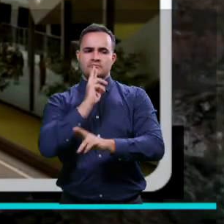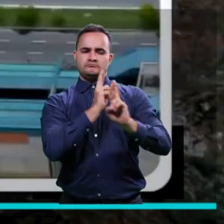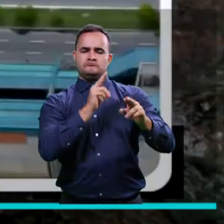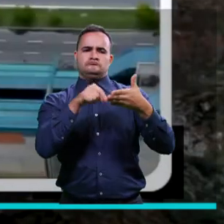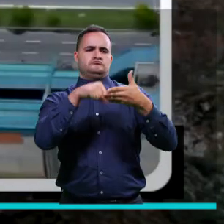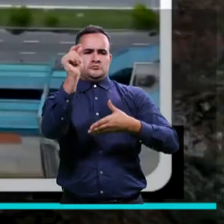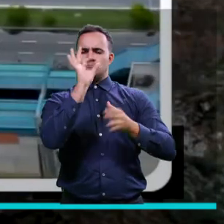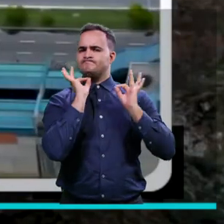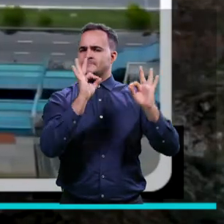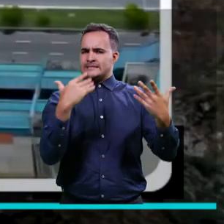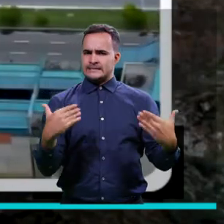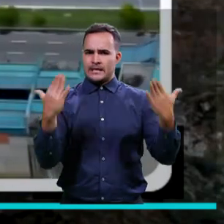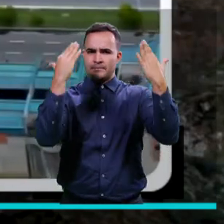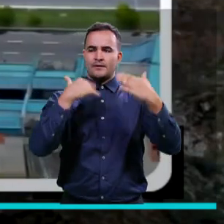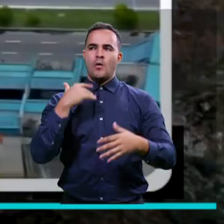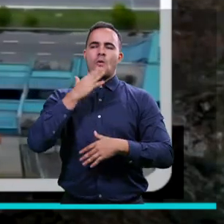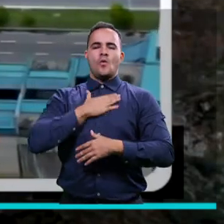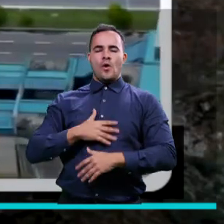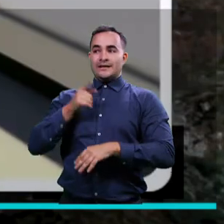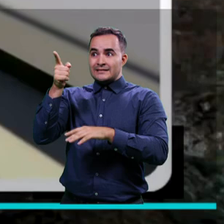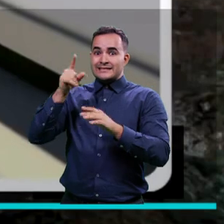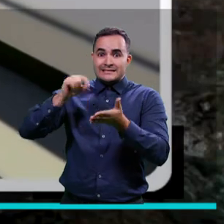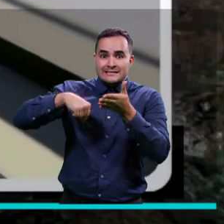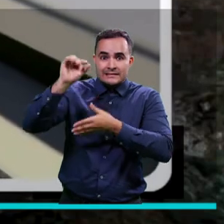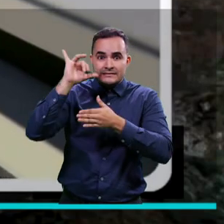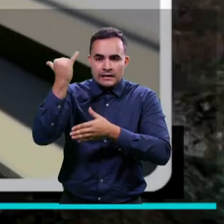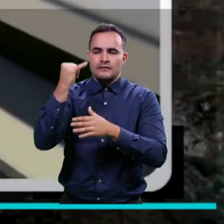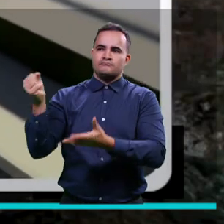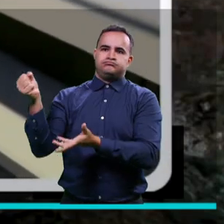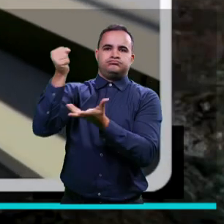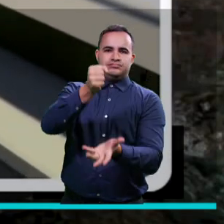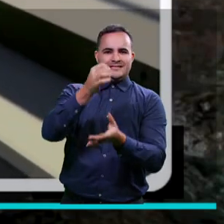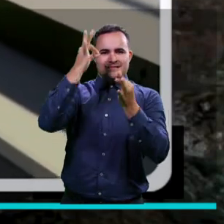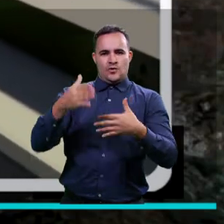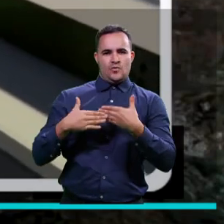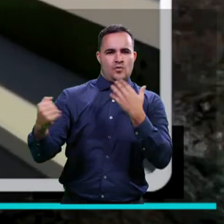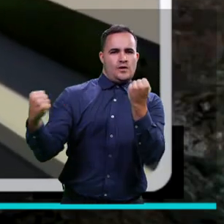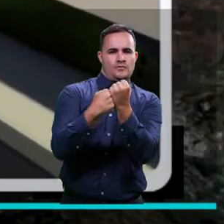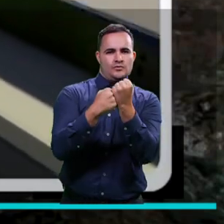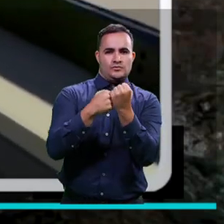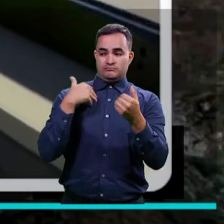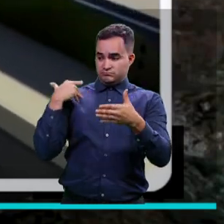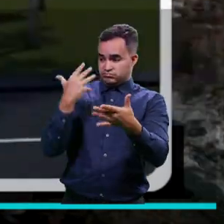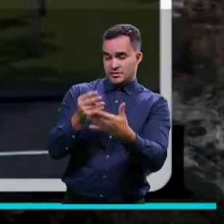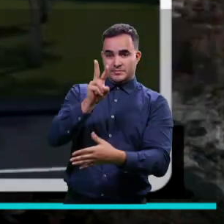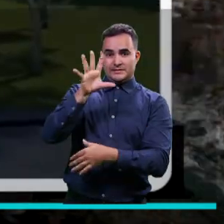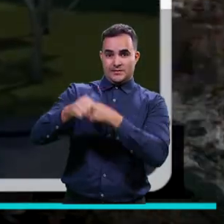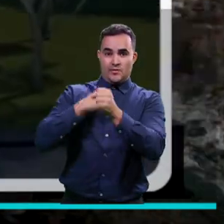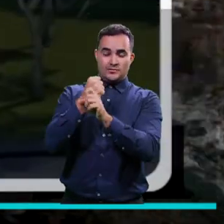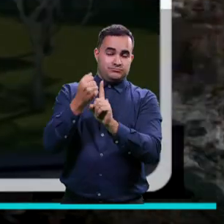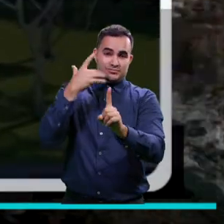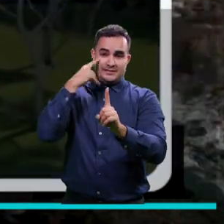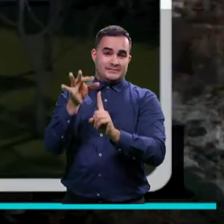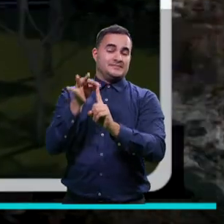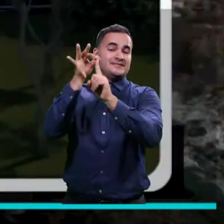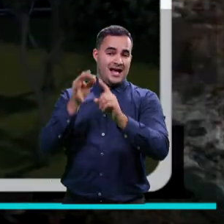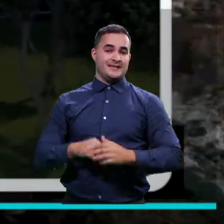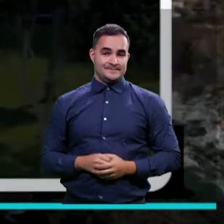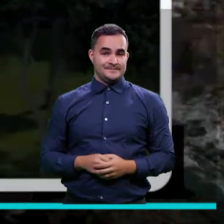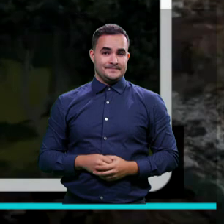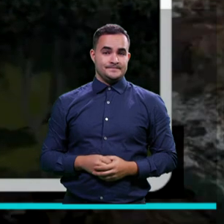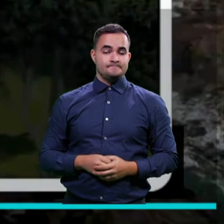asegurando la cofinanciación de esta obra, que se convierte en la más importante de los últimos 25 años en Medellín.